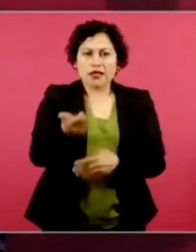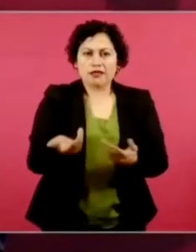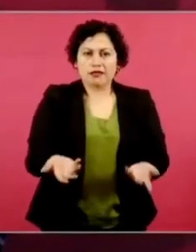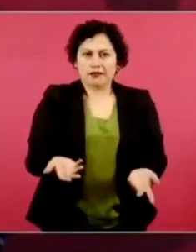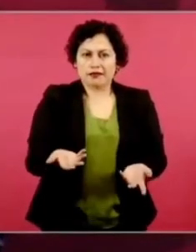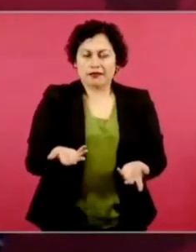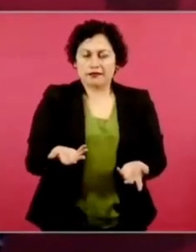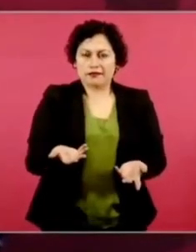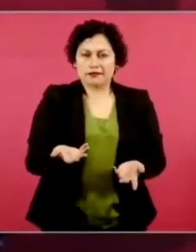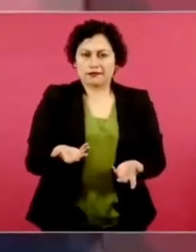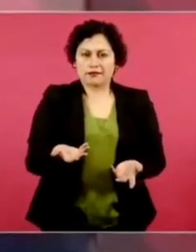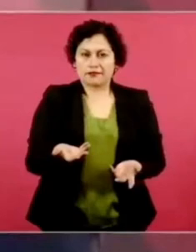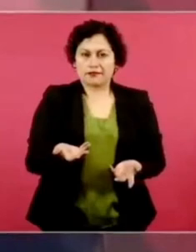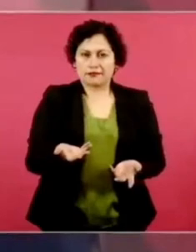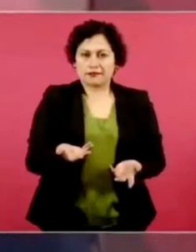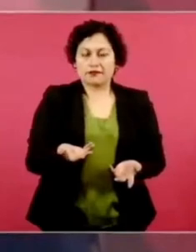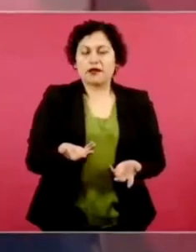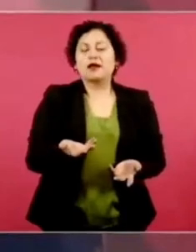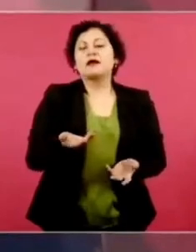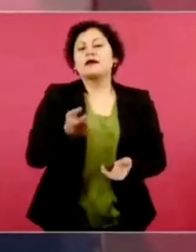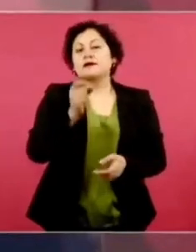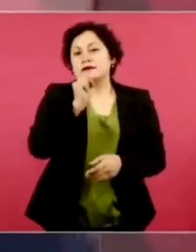para legalizar,